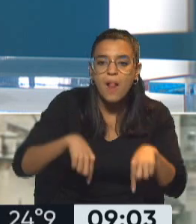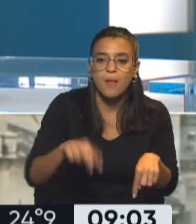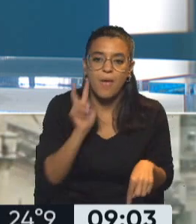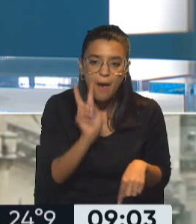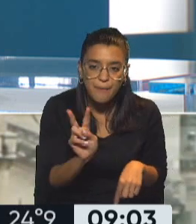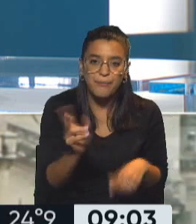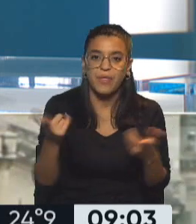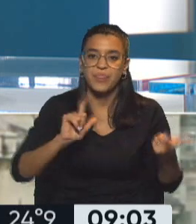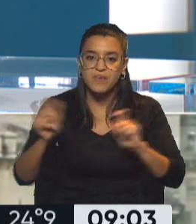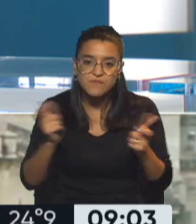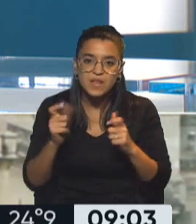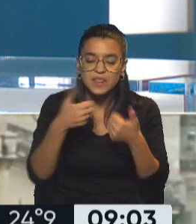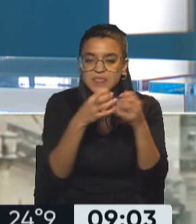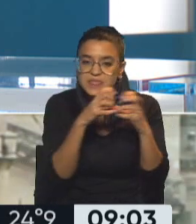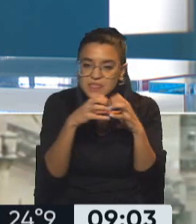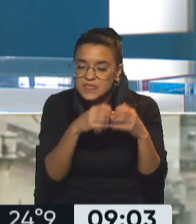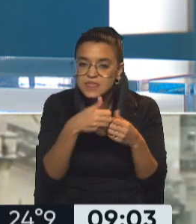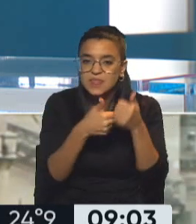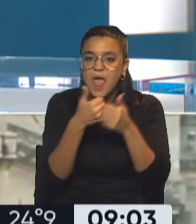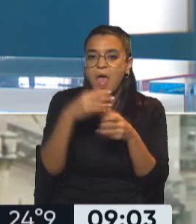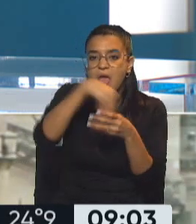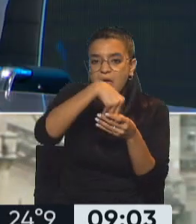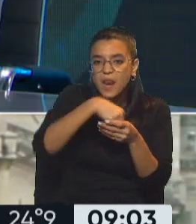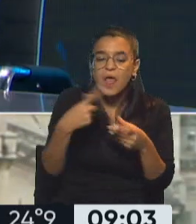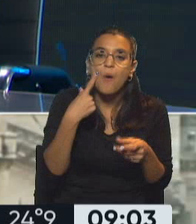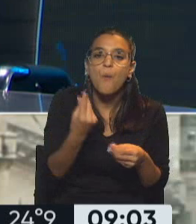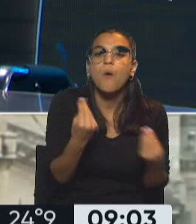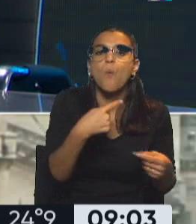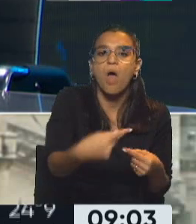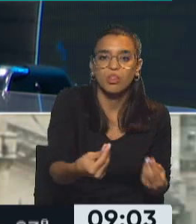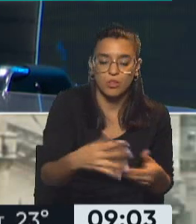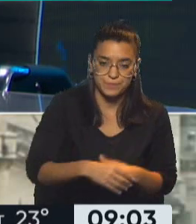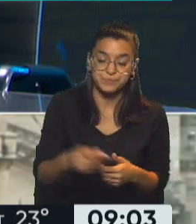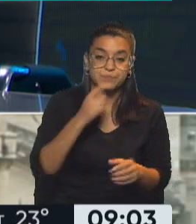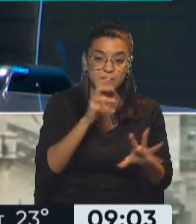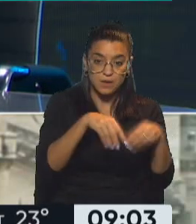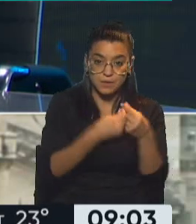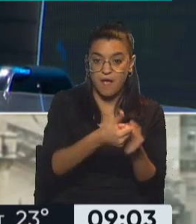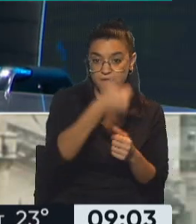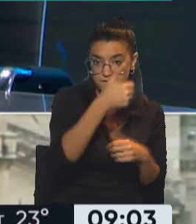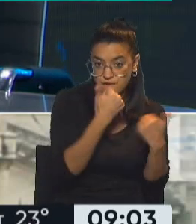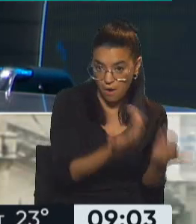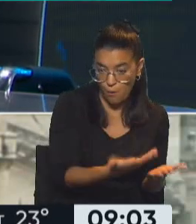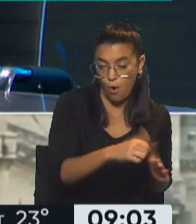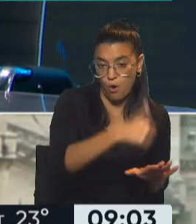esa diferencia interna que hay en el frente de la oposición hoy? Bueno, en el caso de que haya un resultado favorable